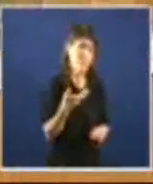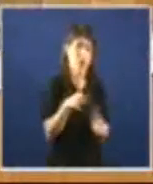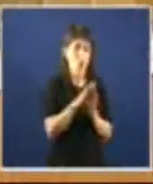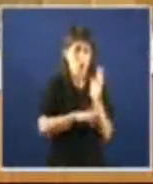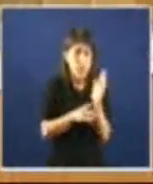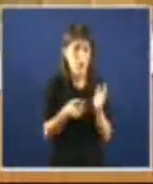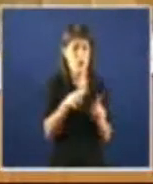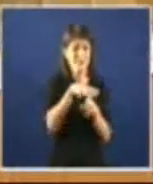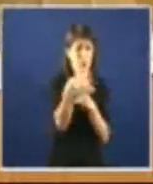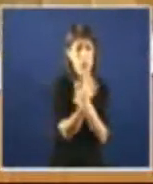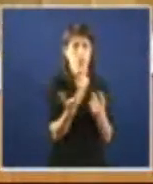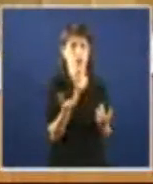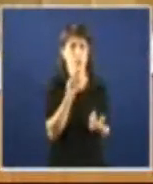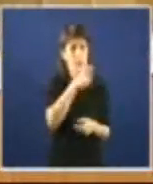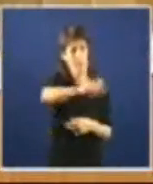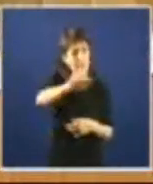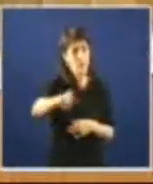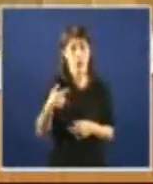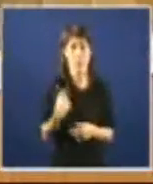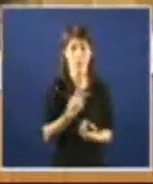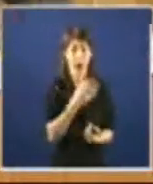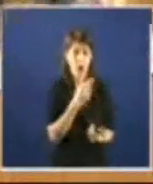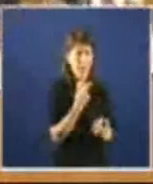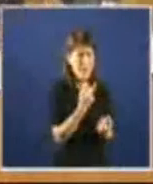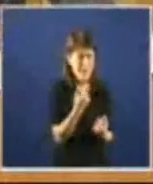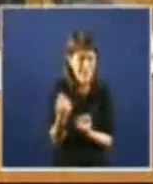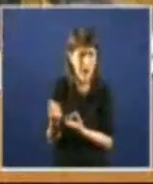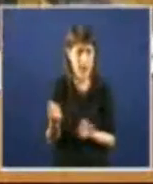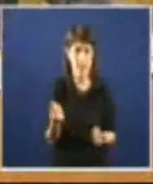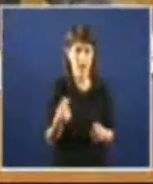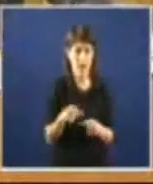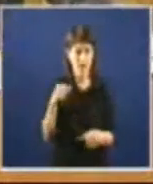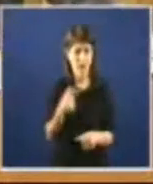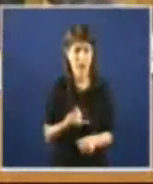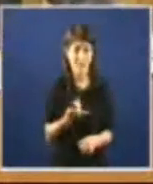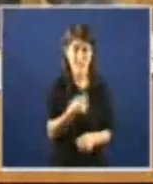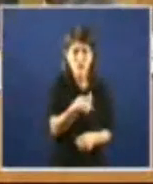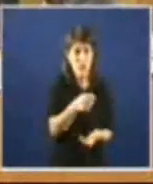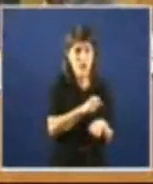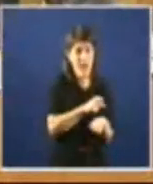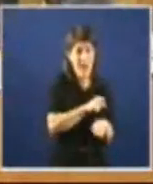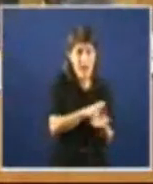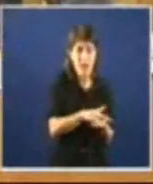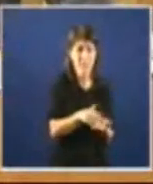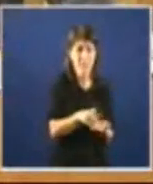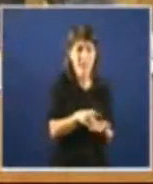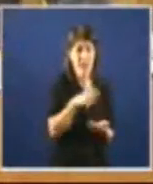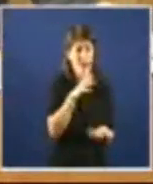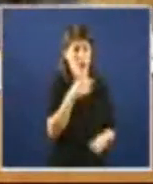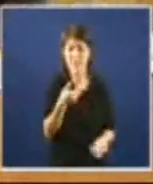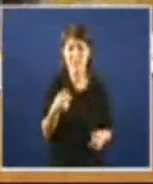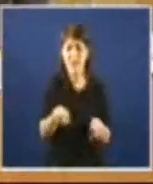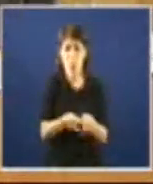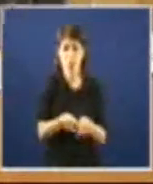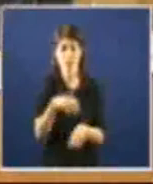medios de vida do comunso cidadán fai máis necesaria que nunca poderen disponer niles gratuitamente constituir un auténtico crime social